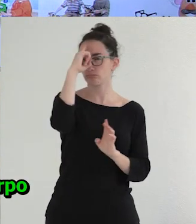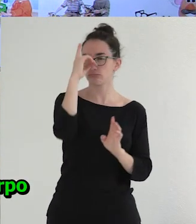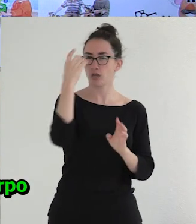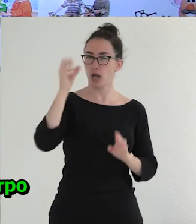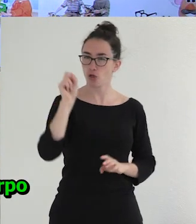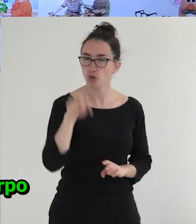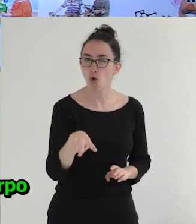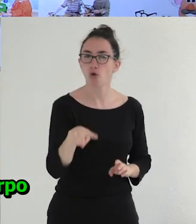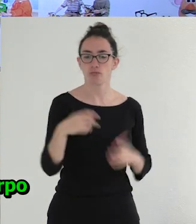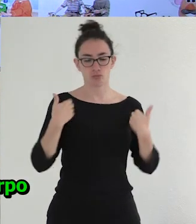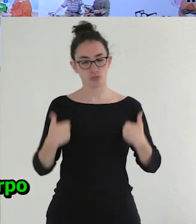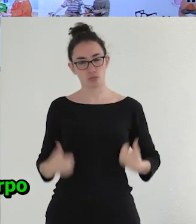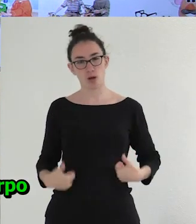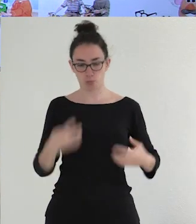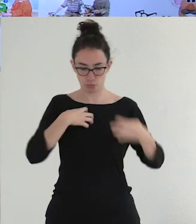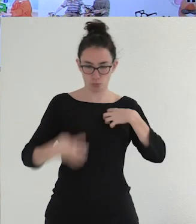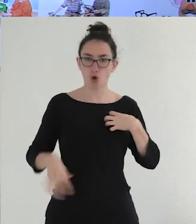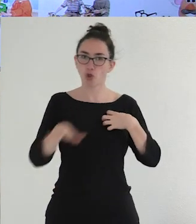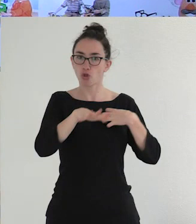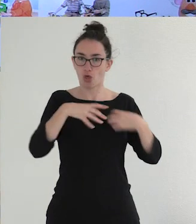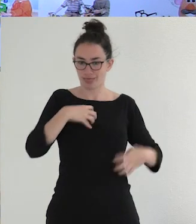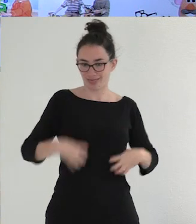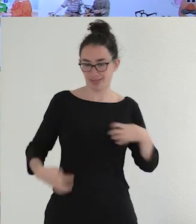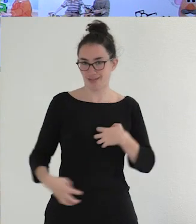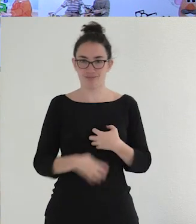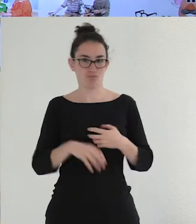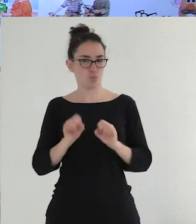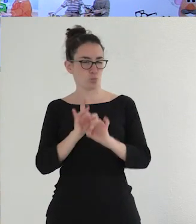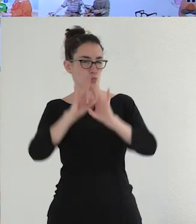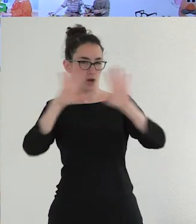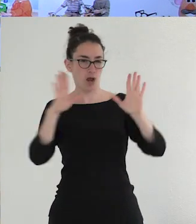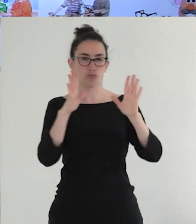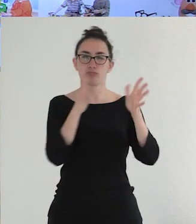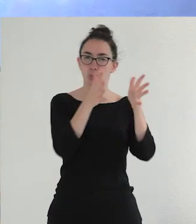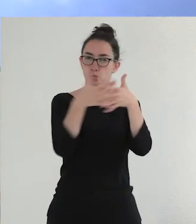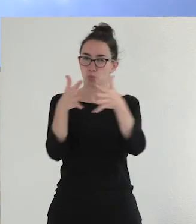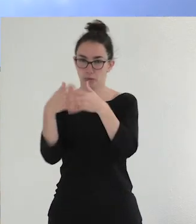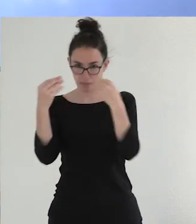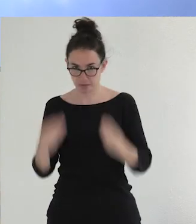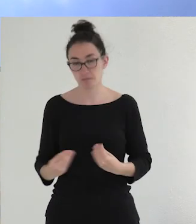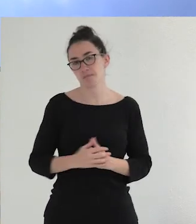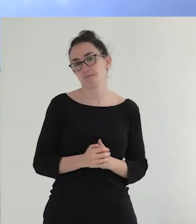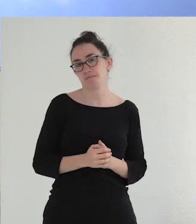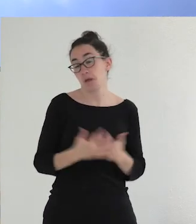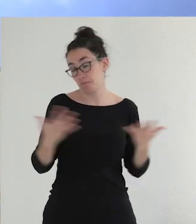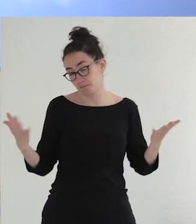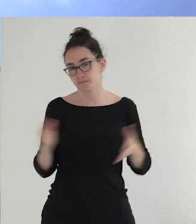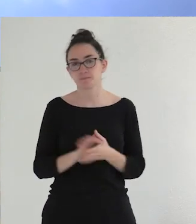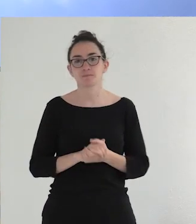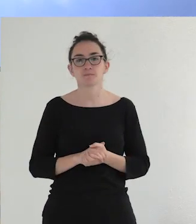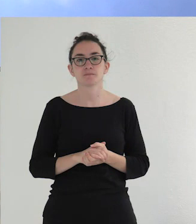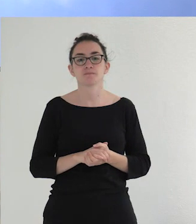ordenar en la anatomía de un cuerpo donde está cada cosa, O sea, como esta cosa mucho más estructurada. Bueno, la